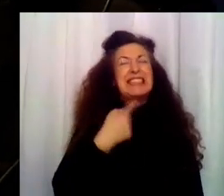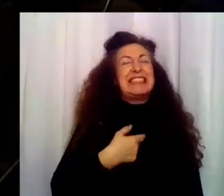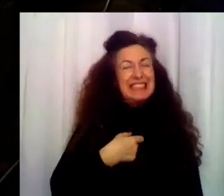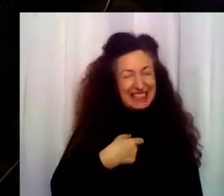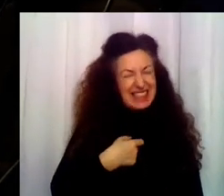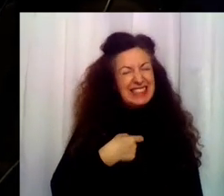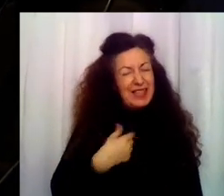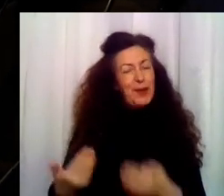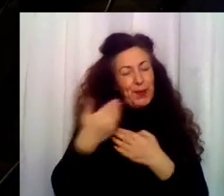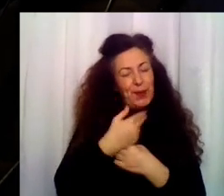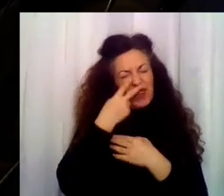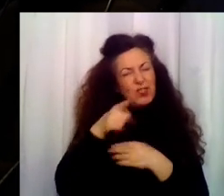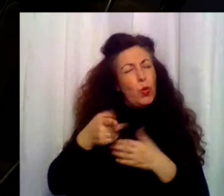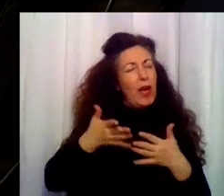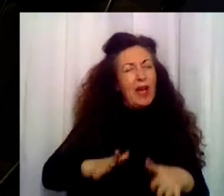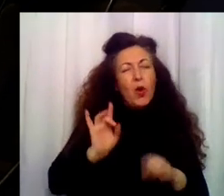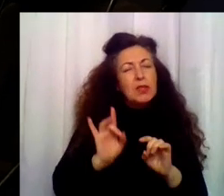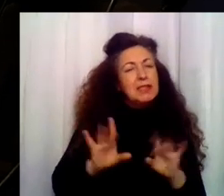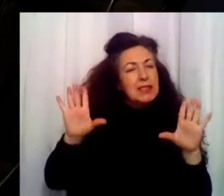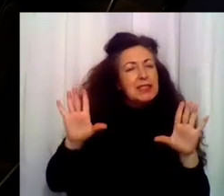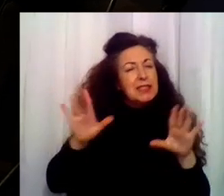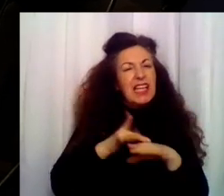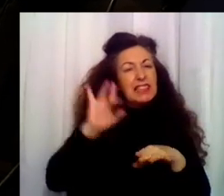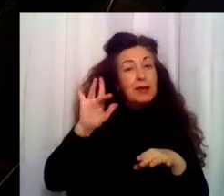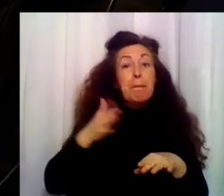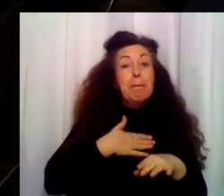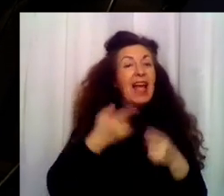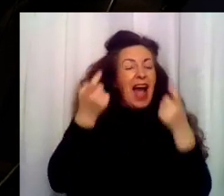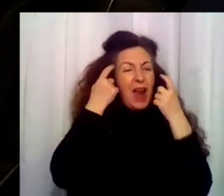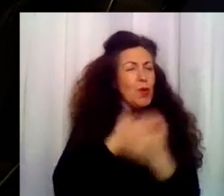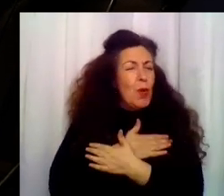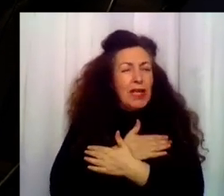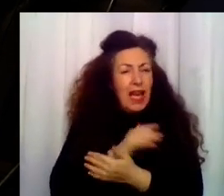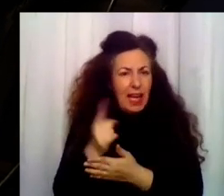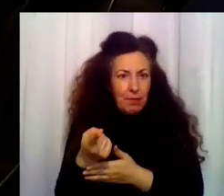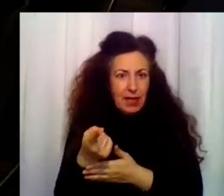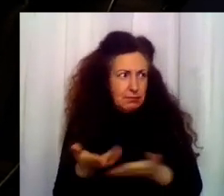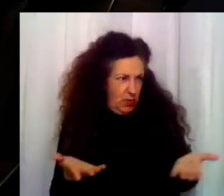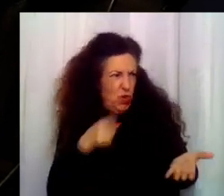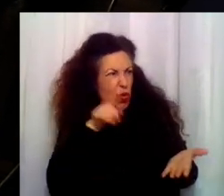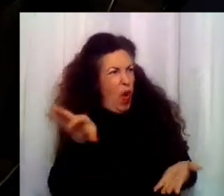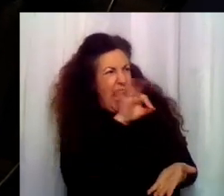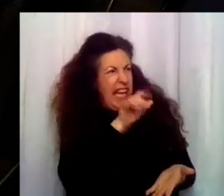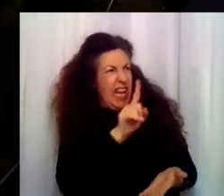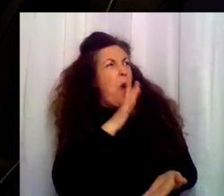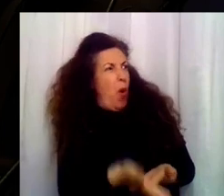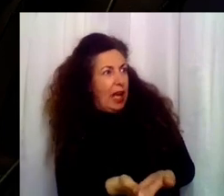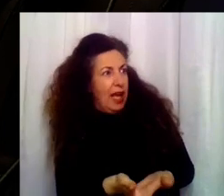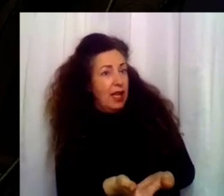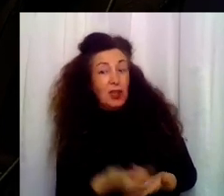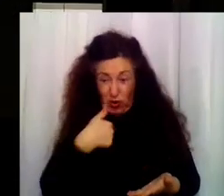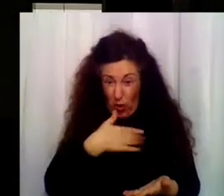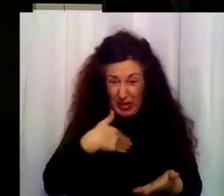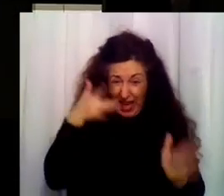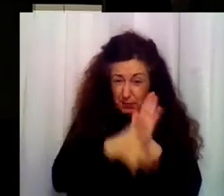Es un chico con mucha sensibilidad. Era mi alumno más querido. ¿Y entonces por qué no lo escogió a él? Se lo quise explicar aquella tarde, pero usted